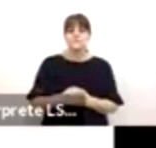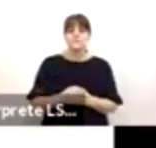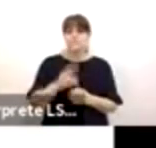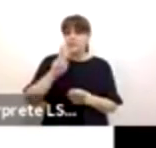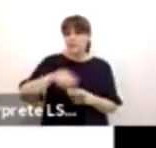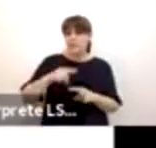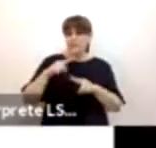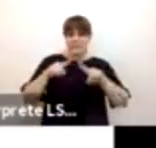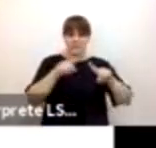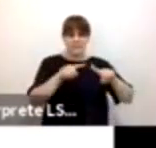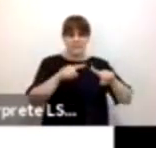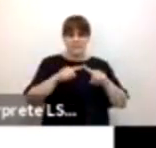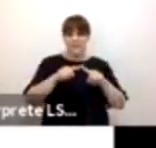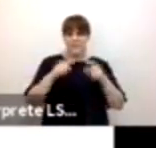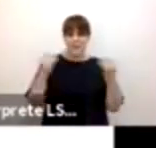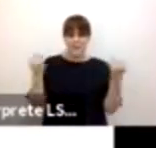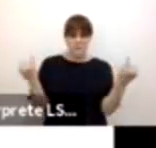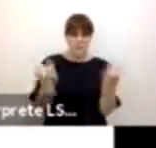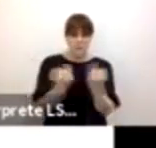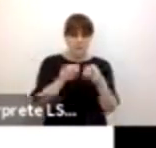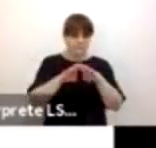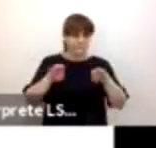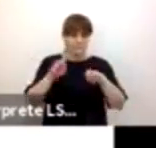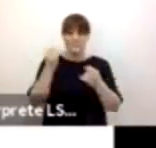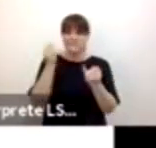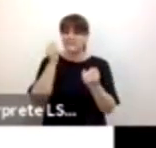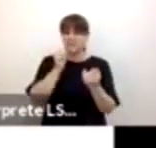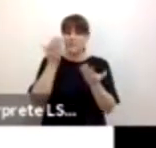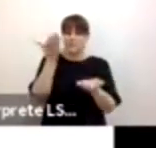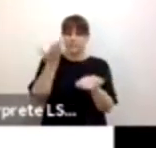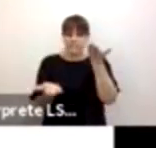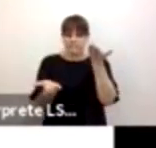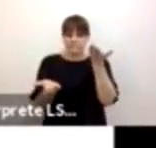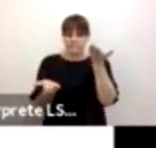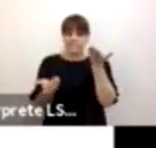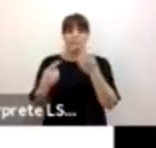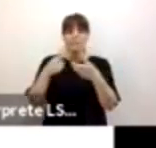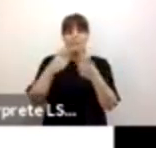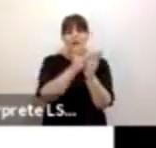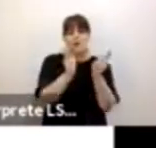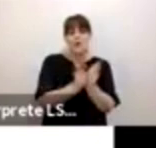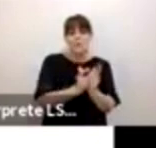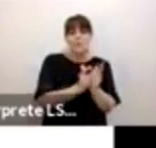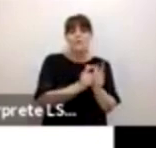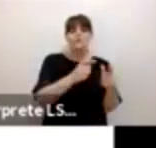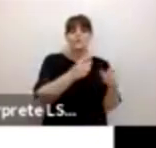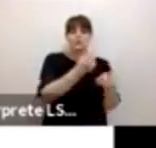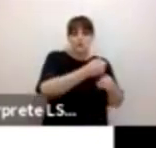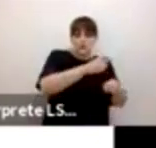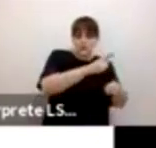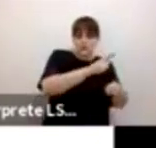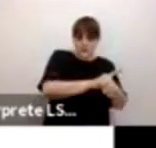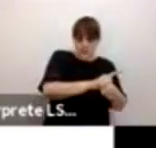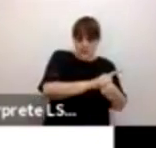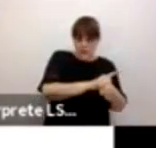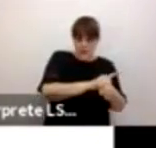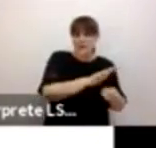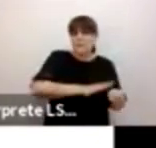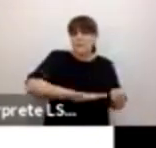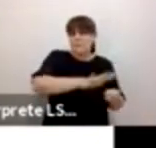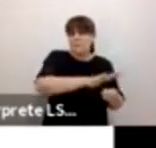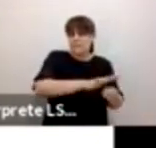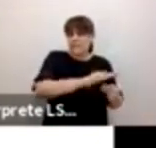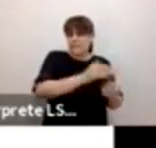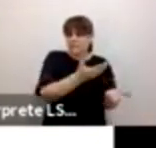yo me los voy a englobar durante la presentación en tres grandes grupos que son la desigualdad social, que tiene que ver básicamente